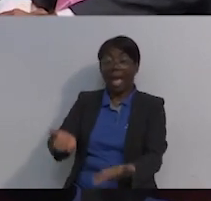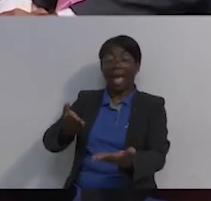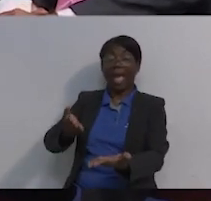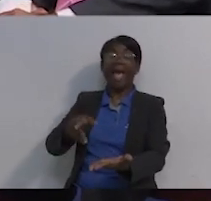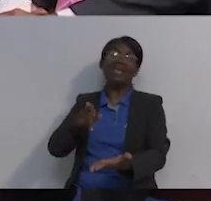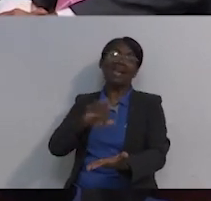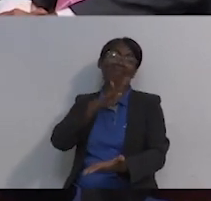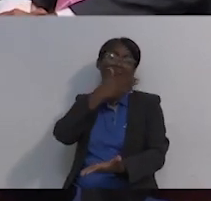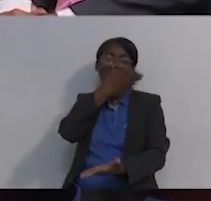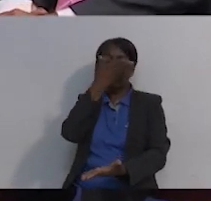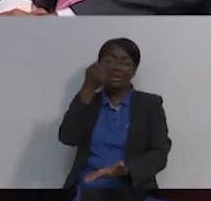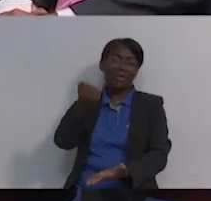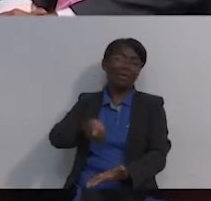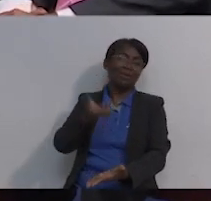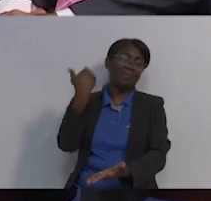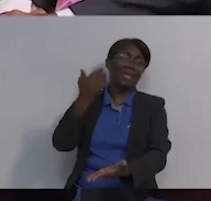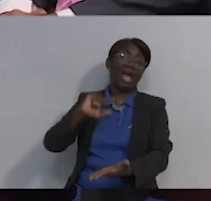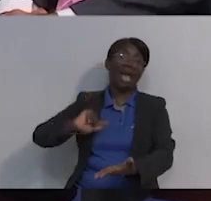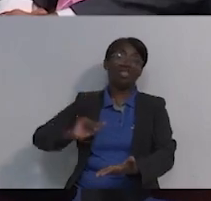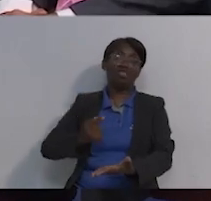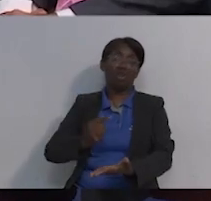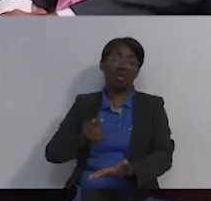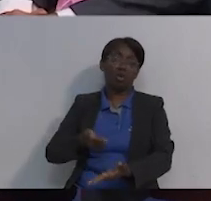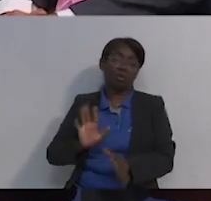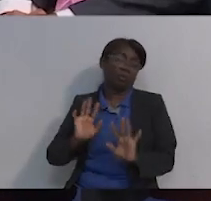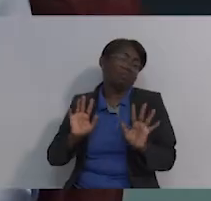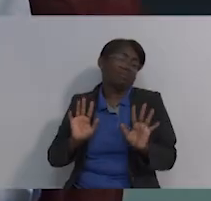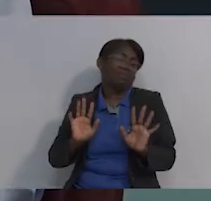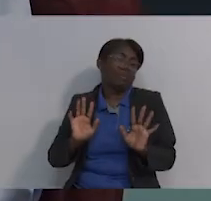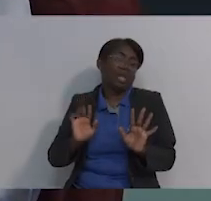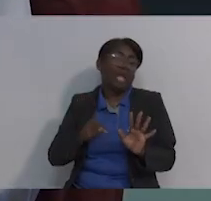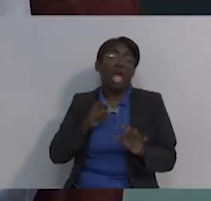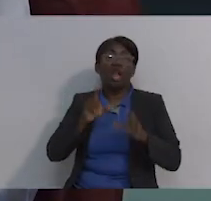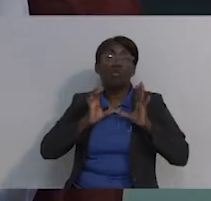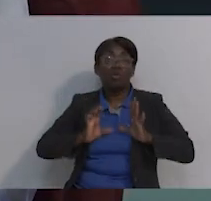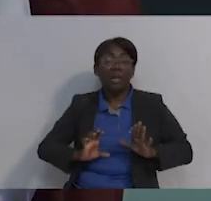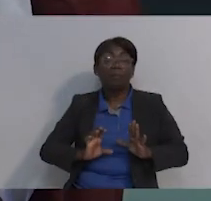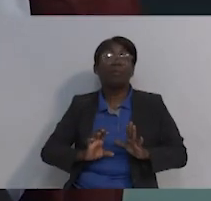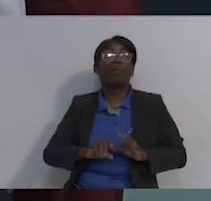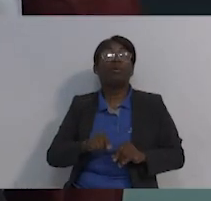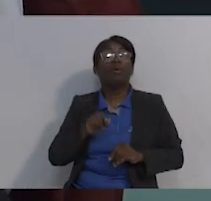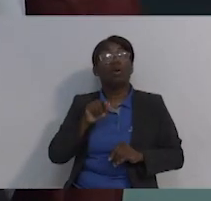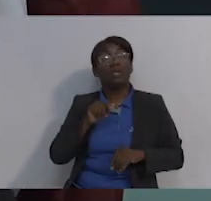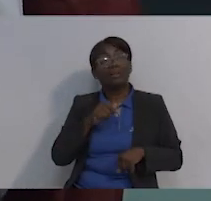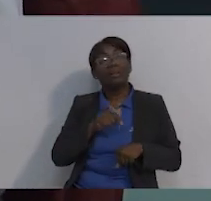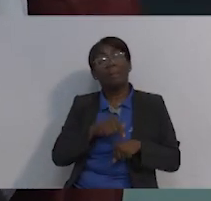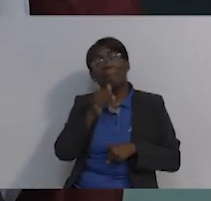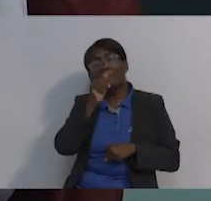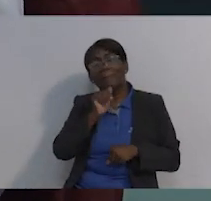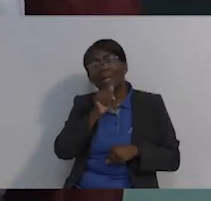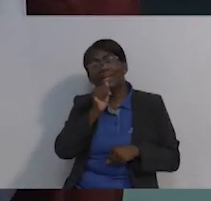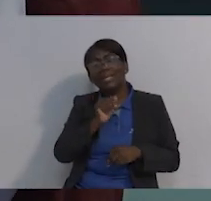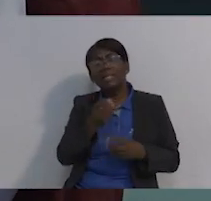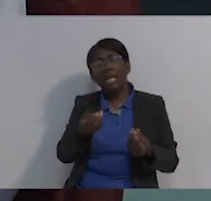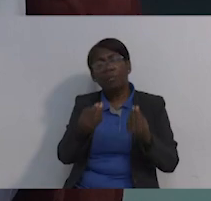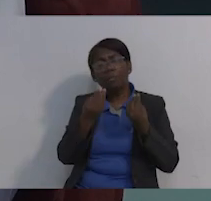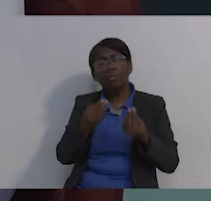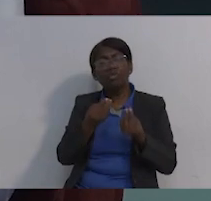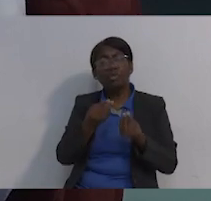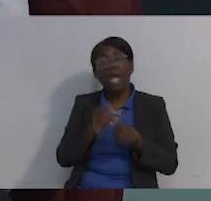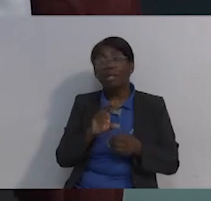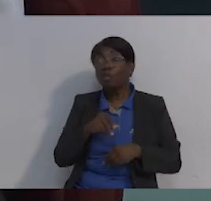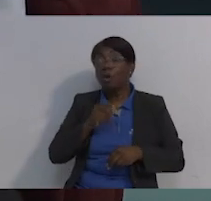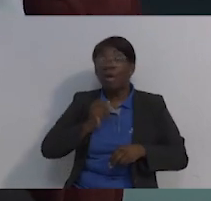que se recupere. Tienes que tener un poquito de paciencia también, no te puedes desesperar. No, y cada cuerpo es diferente.